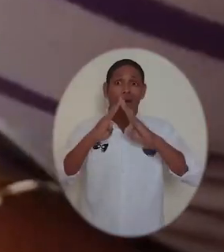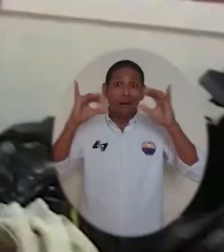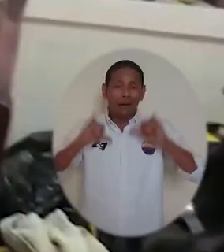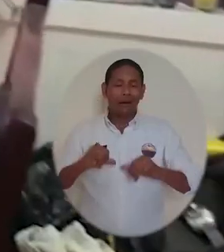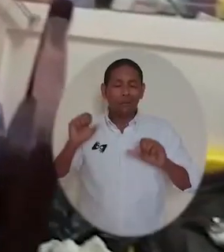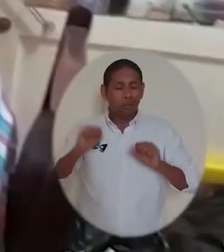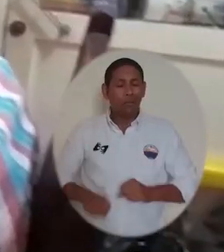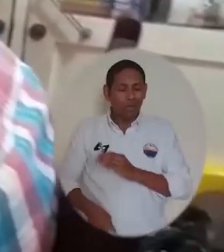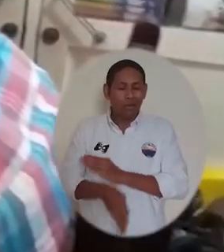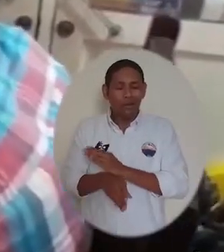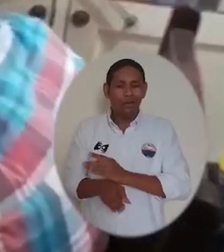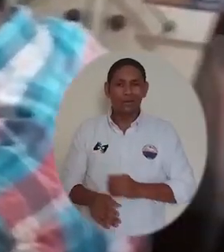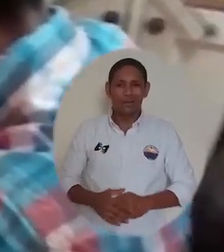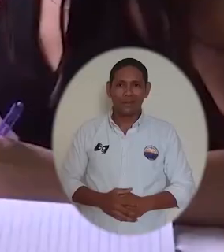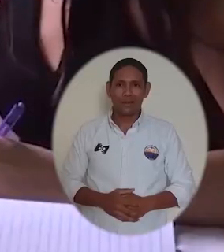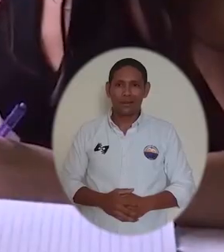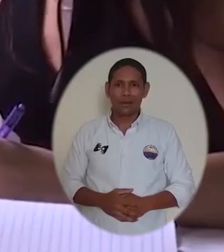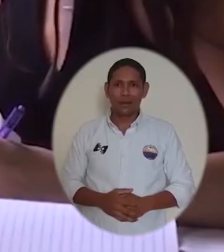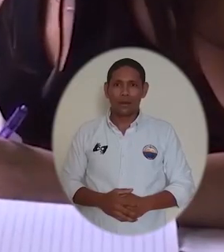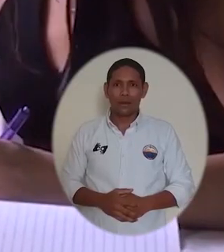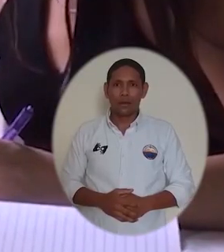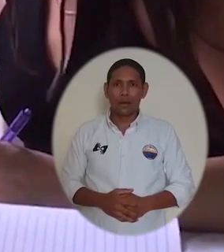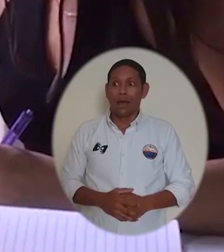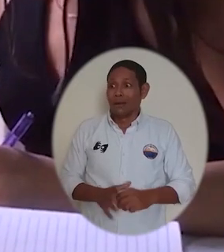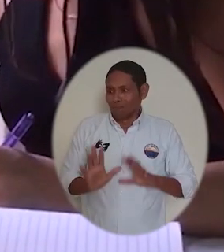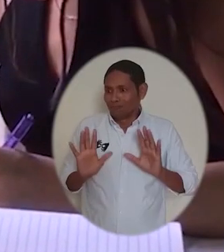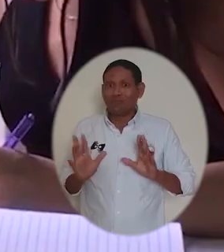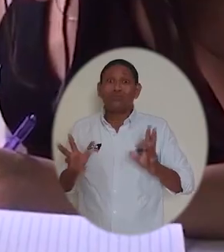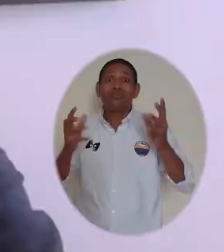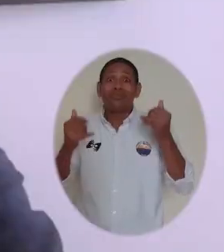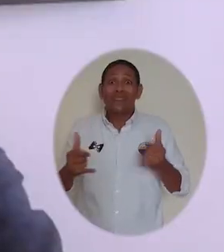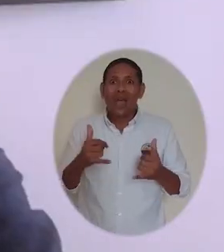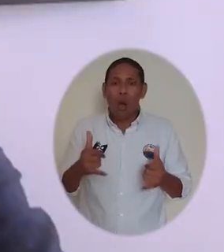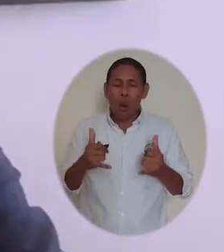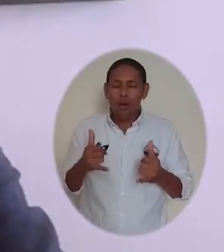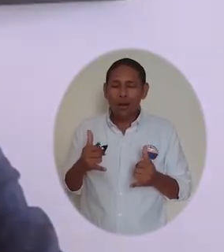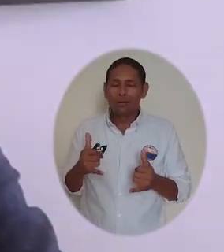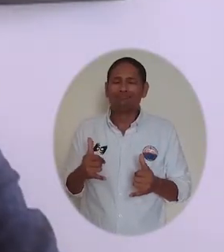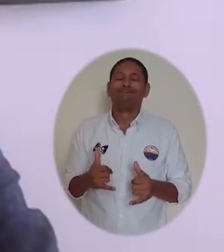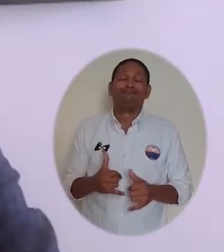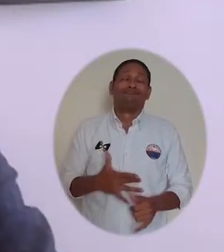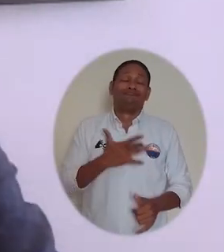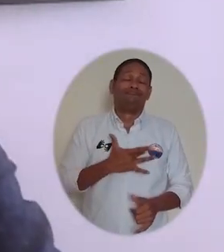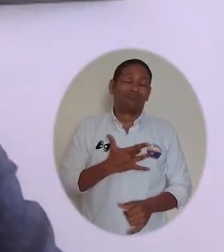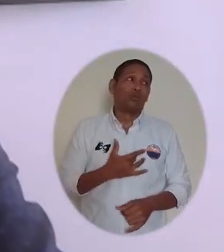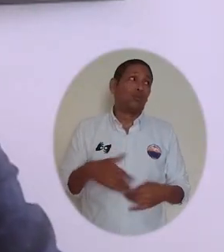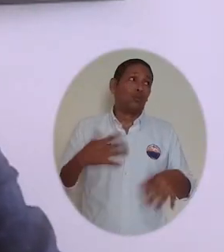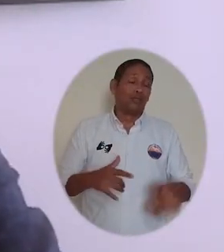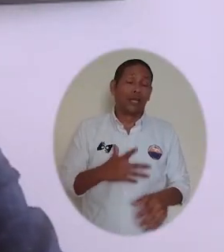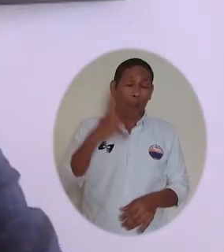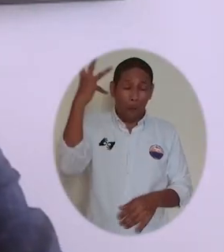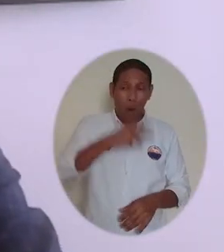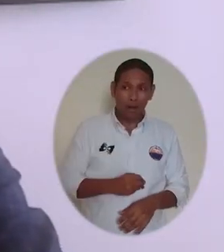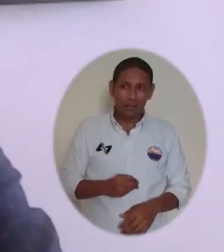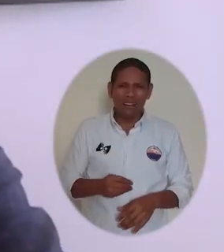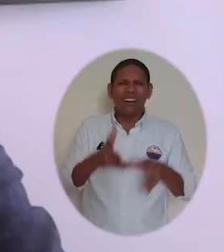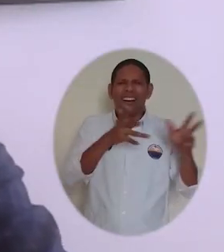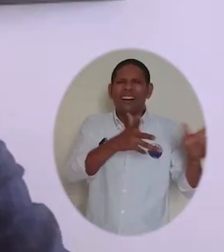sus clases desde casa La experiencia de editar clases por radio ha sido muy bonita